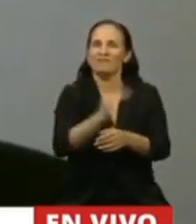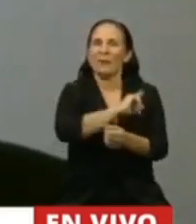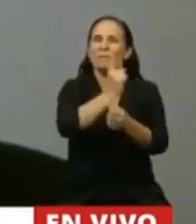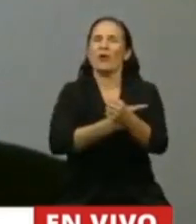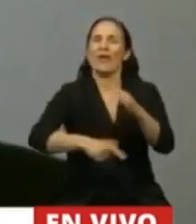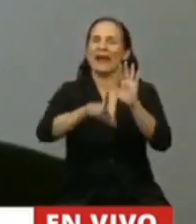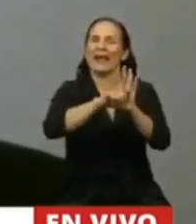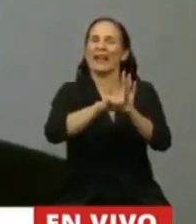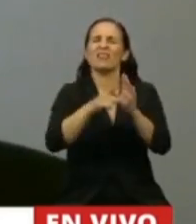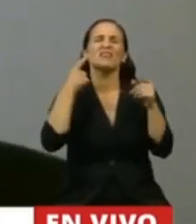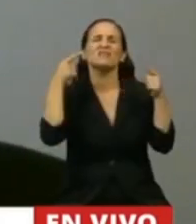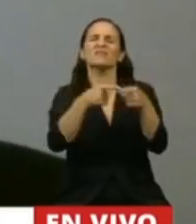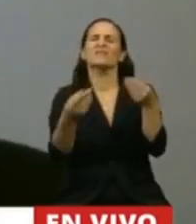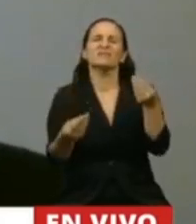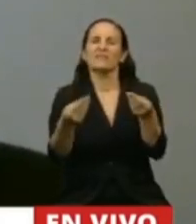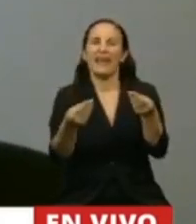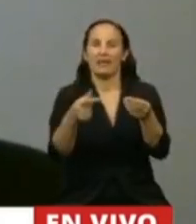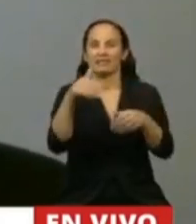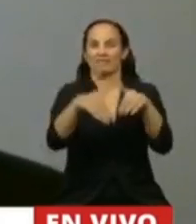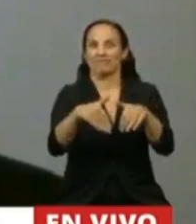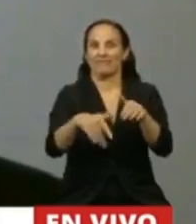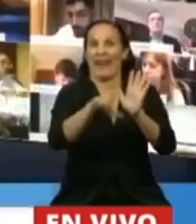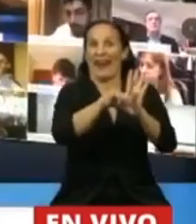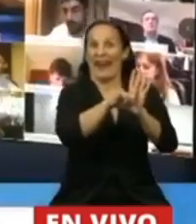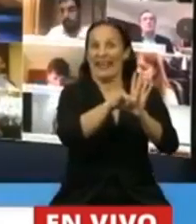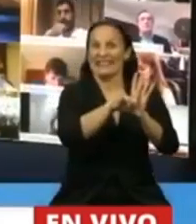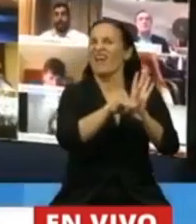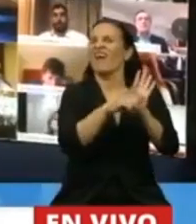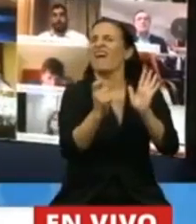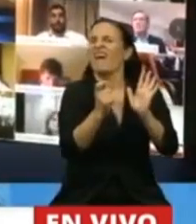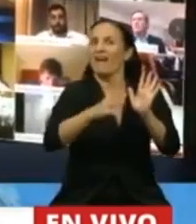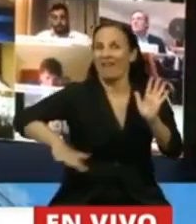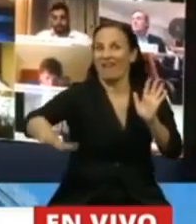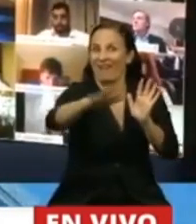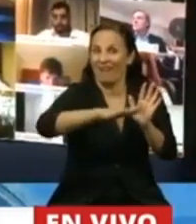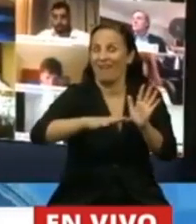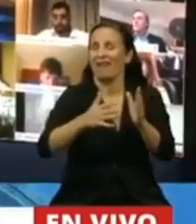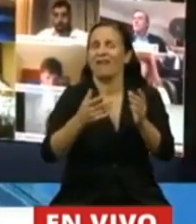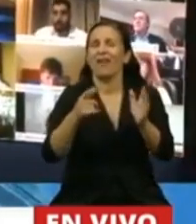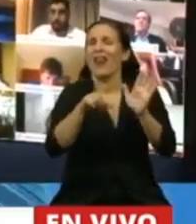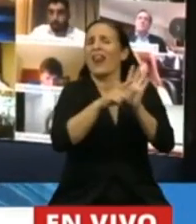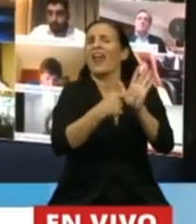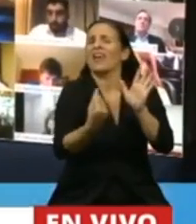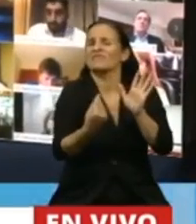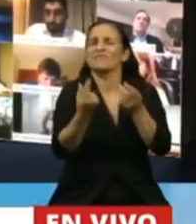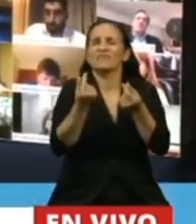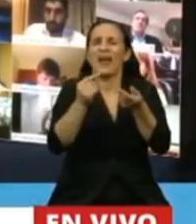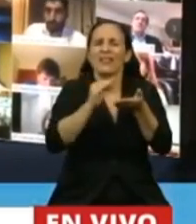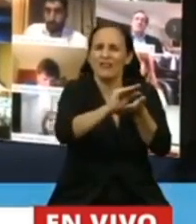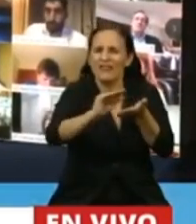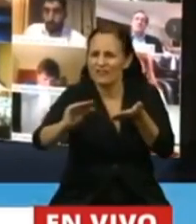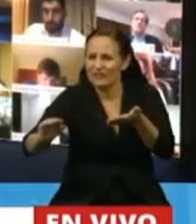leyes. Las leyes afectan intereses, redistribuyen ingresos, modifican